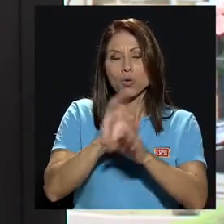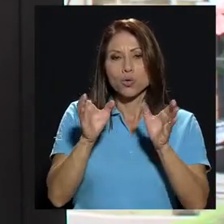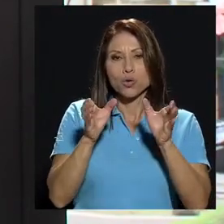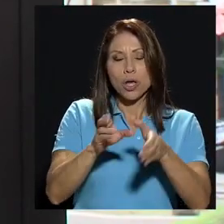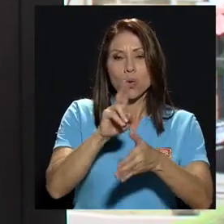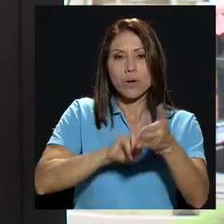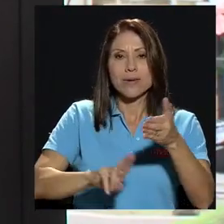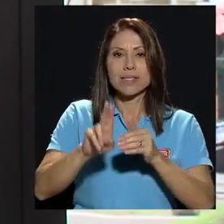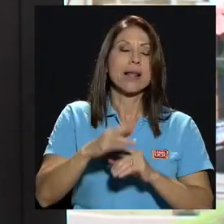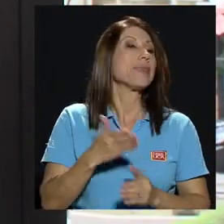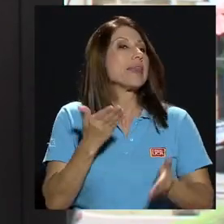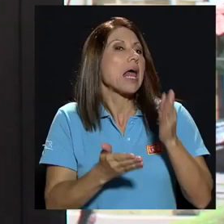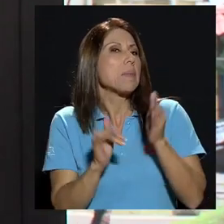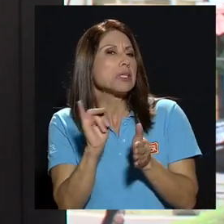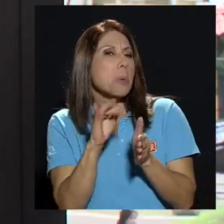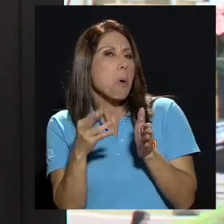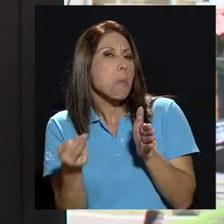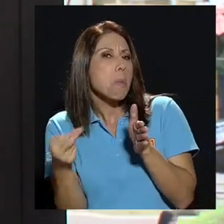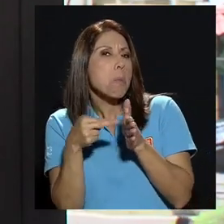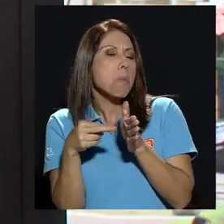parafraseando a la señora